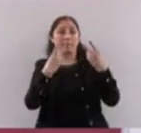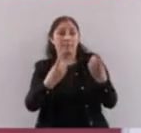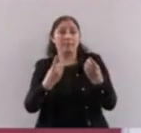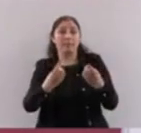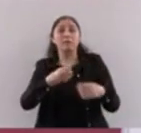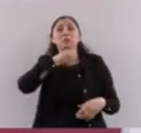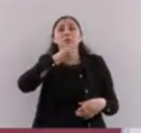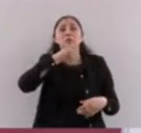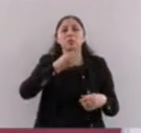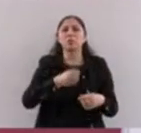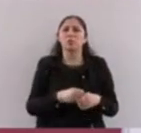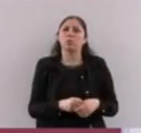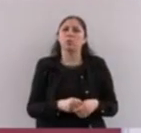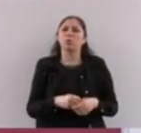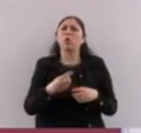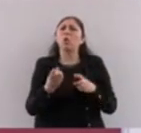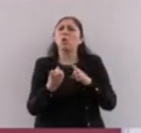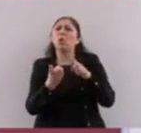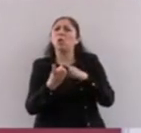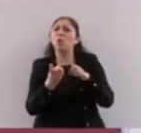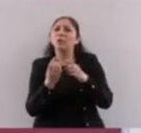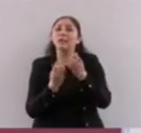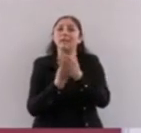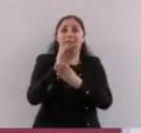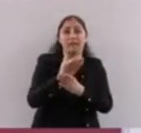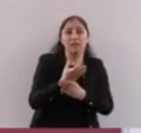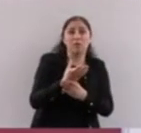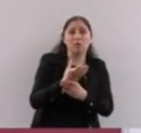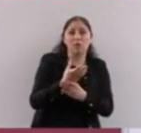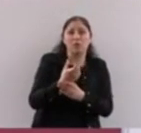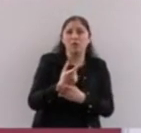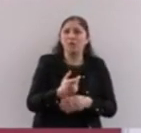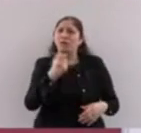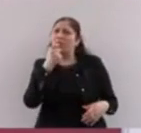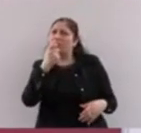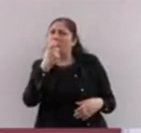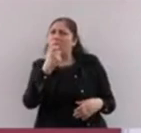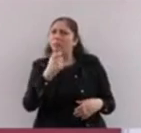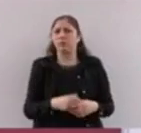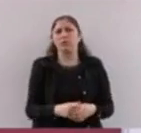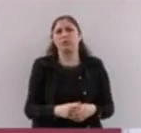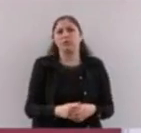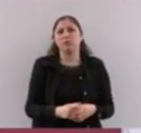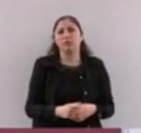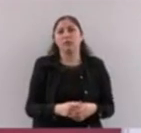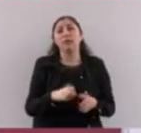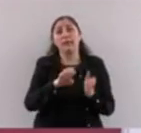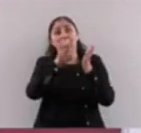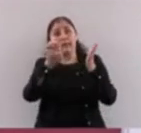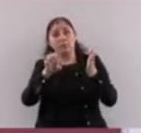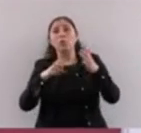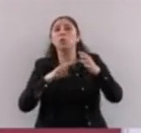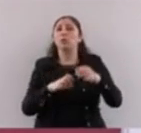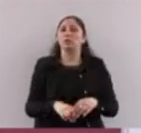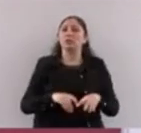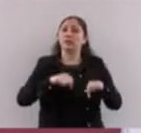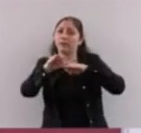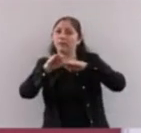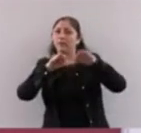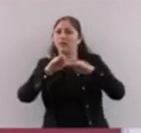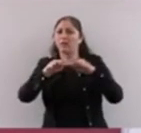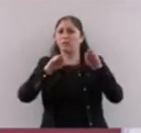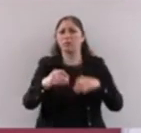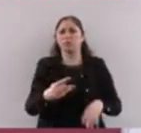muy importantes. Primero, de que nosotros trabajamos con un gobierno austero. El